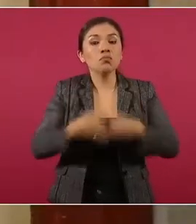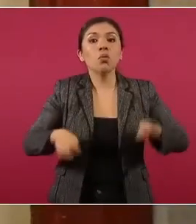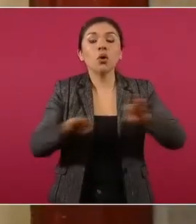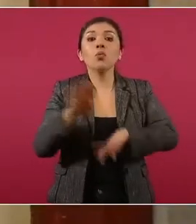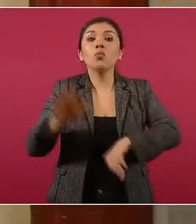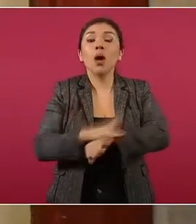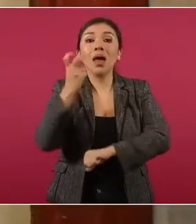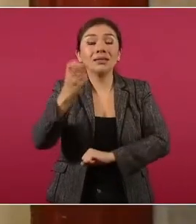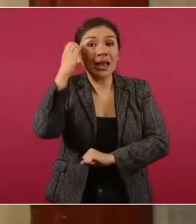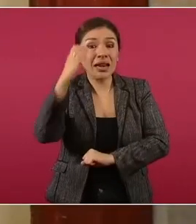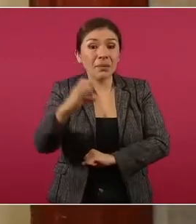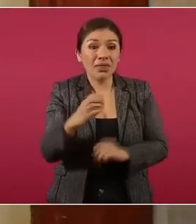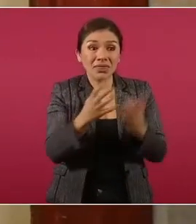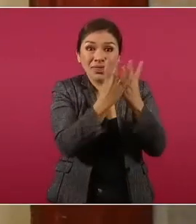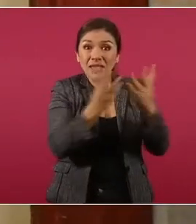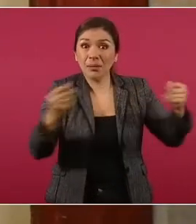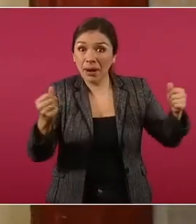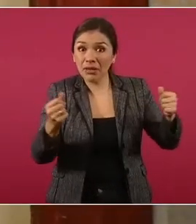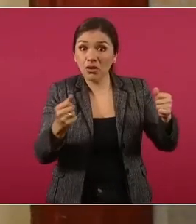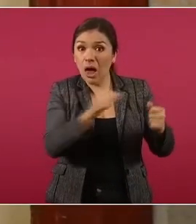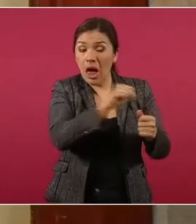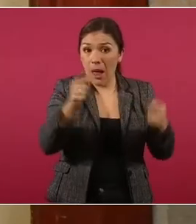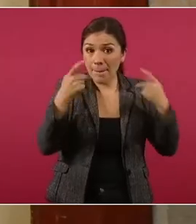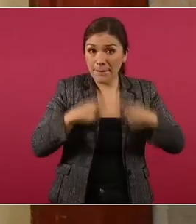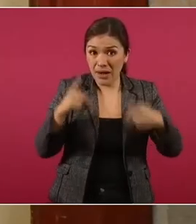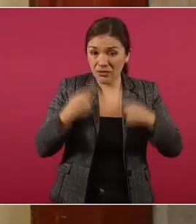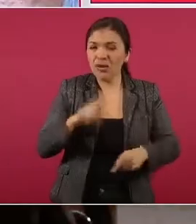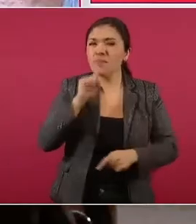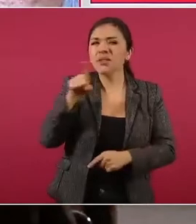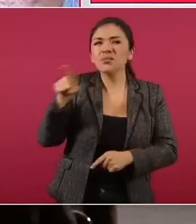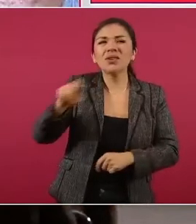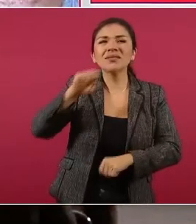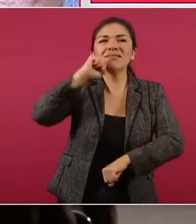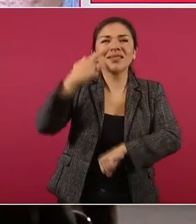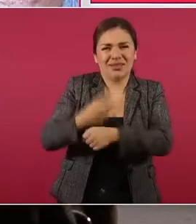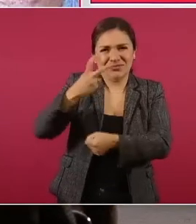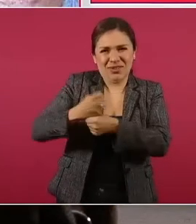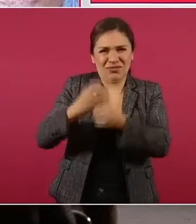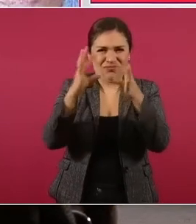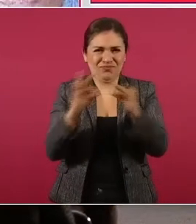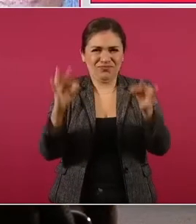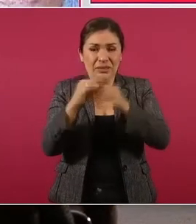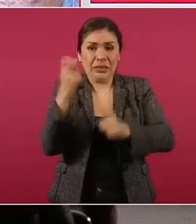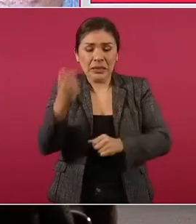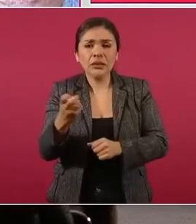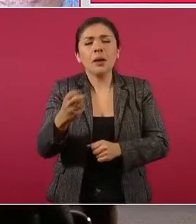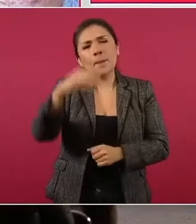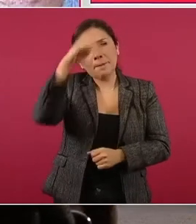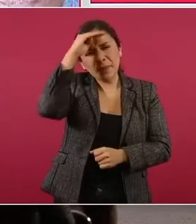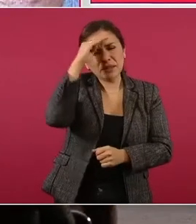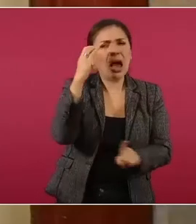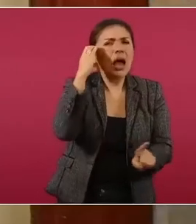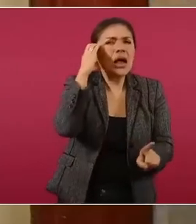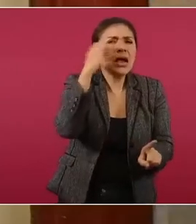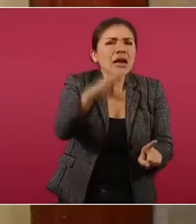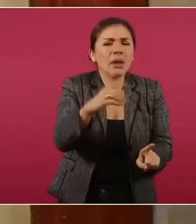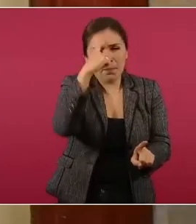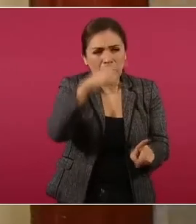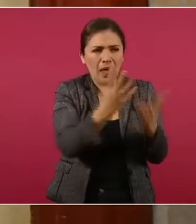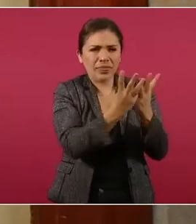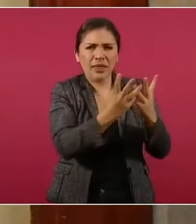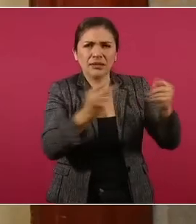desaparición, como lo ha explicado también el subsecretario Alejandro Encinas, ha migrado de ser un delito de desaparición